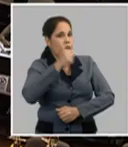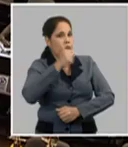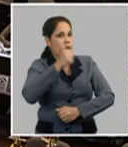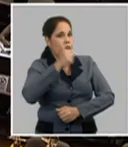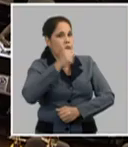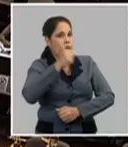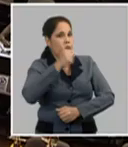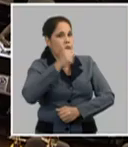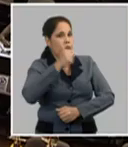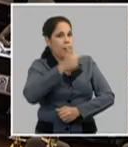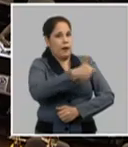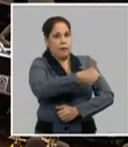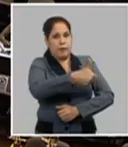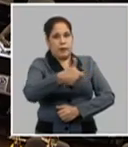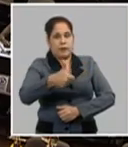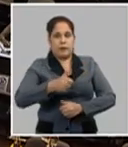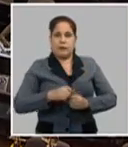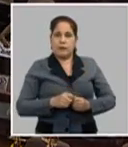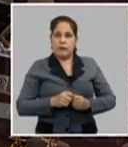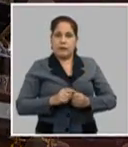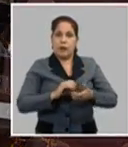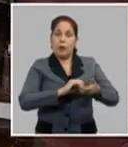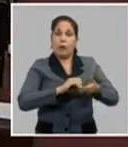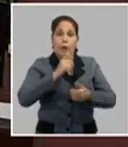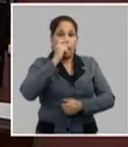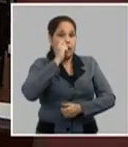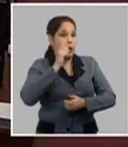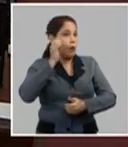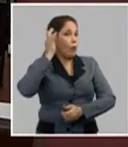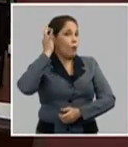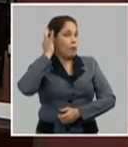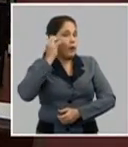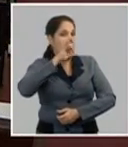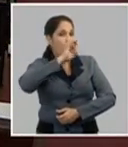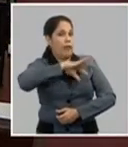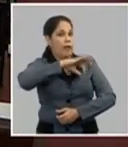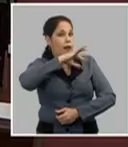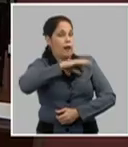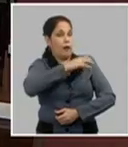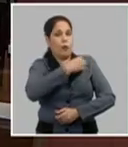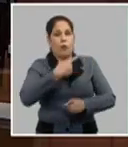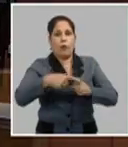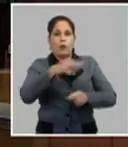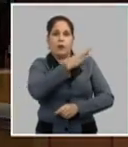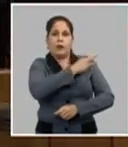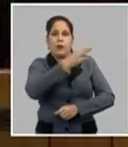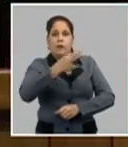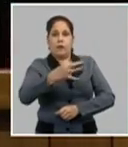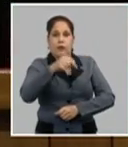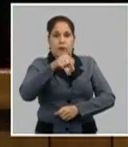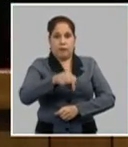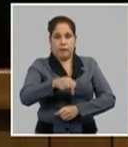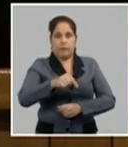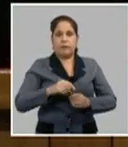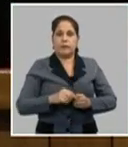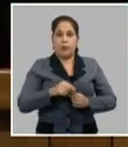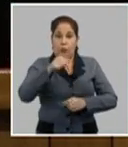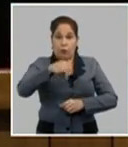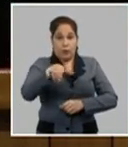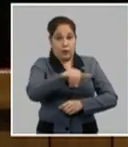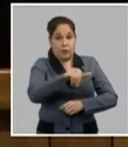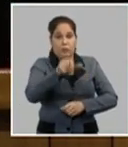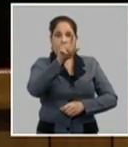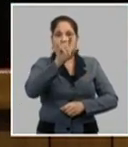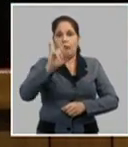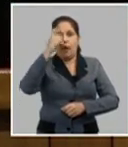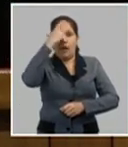Compañeros de la Presidencia, compañeras y compañeros delegados e invitados. Un día como hoy, el